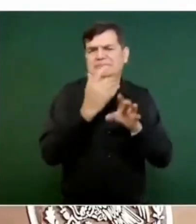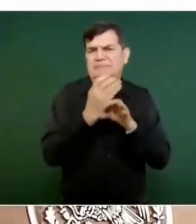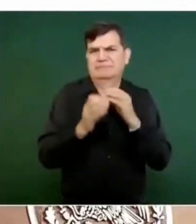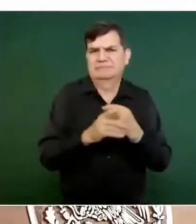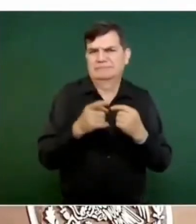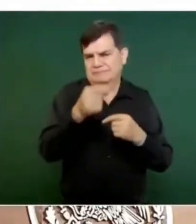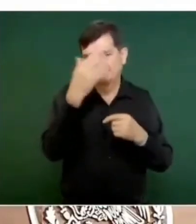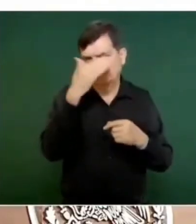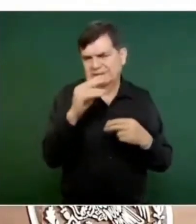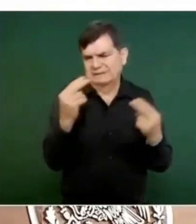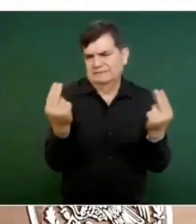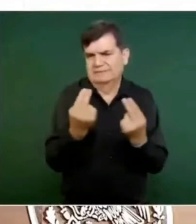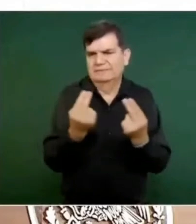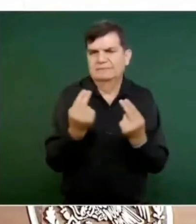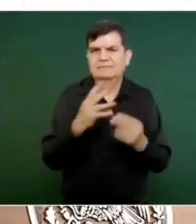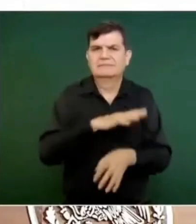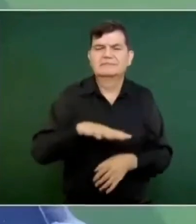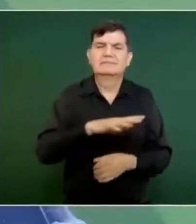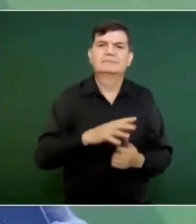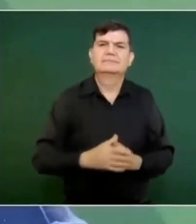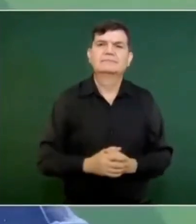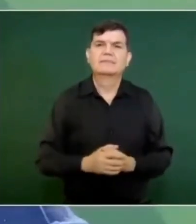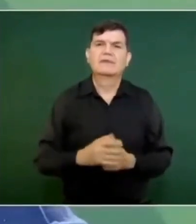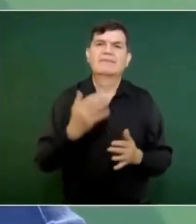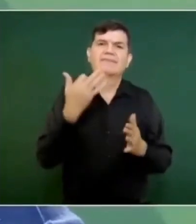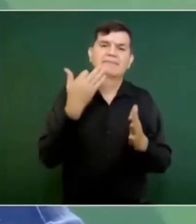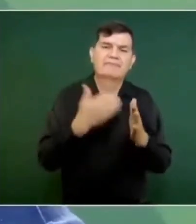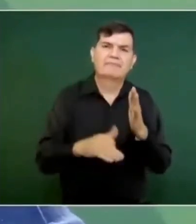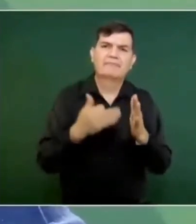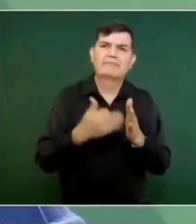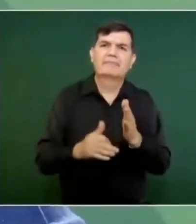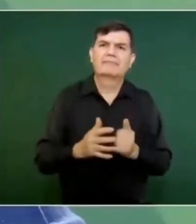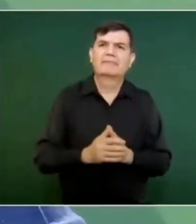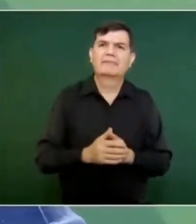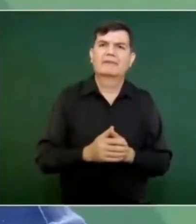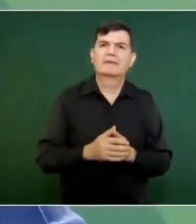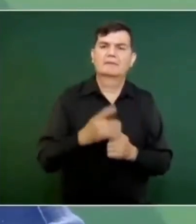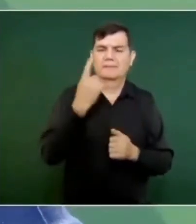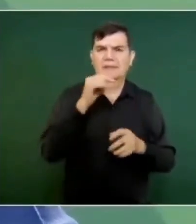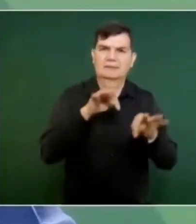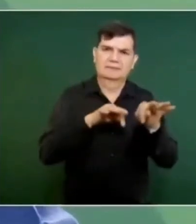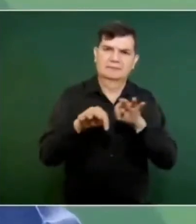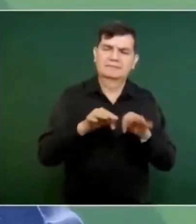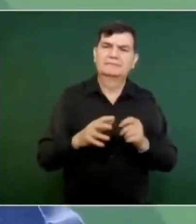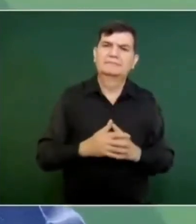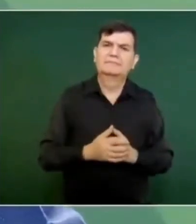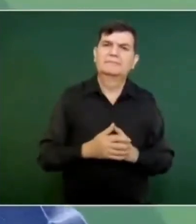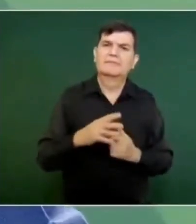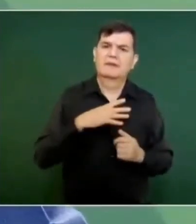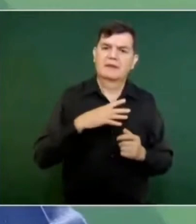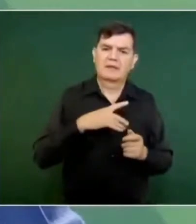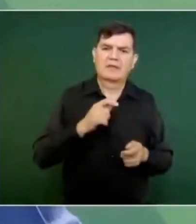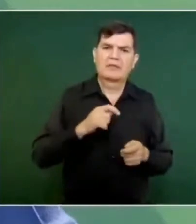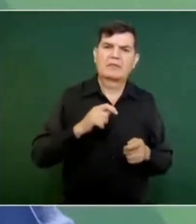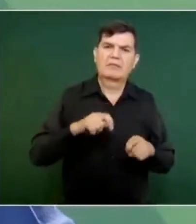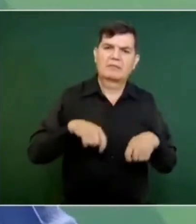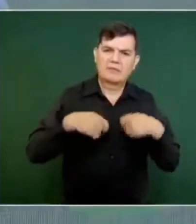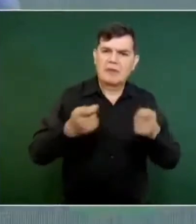hace falta que haya trabajo, se están entregando